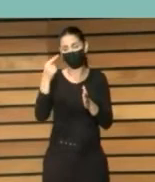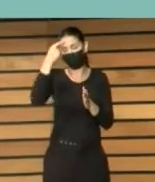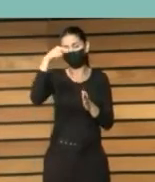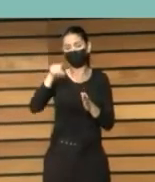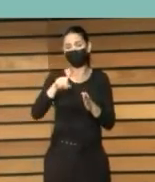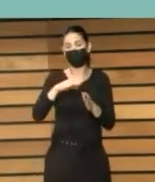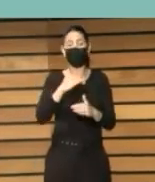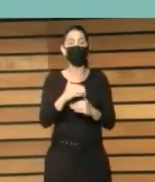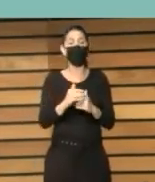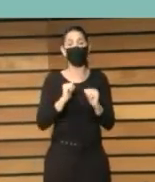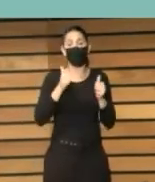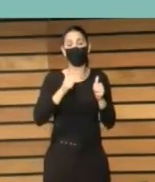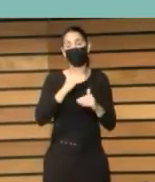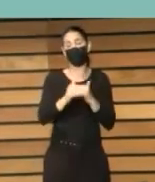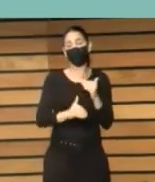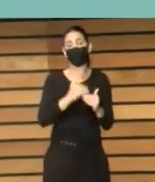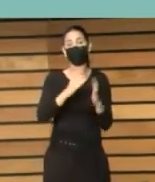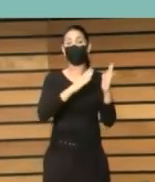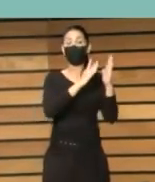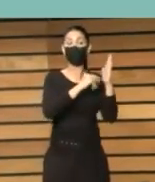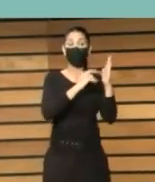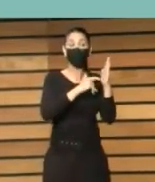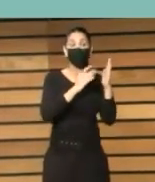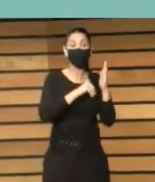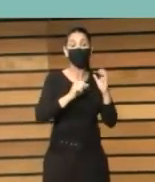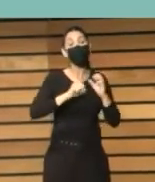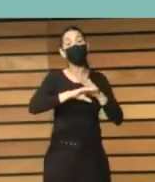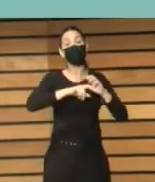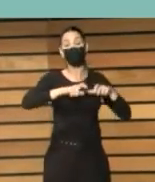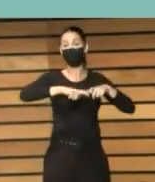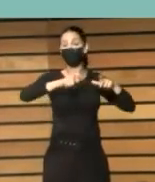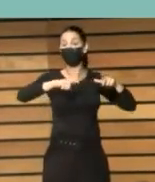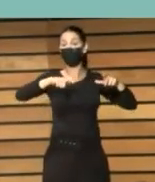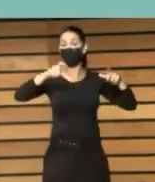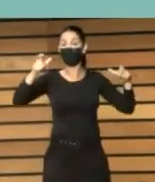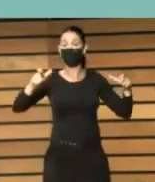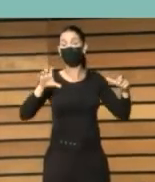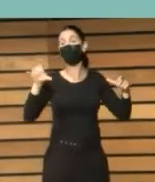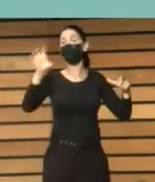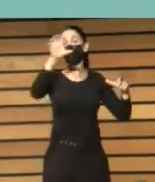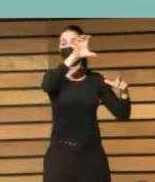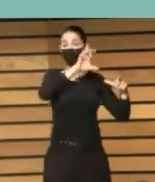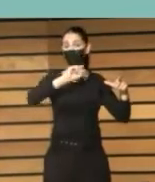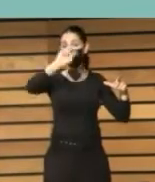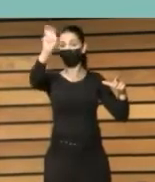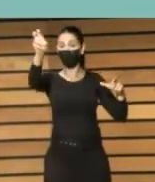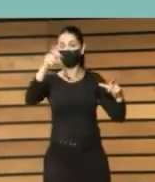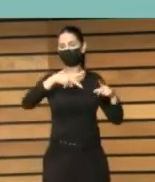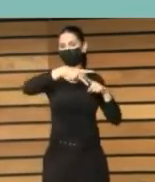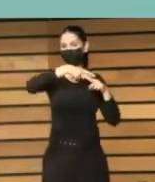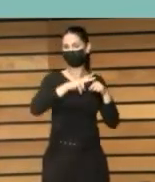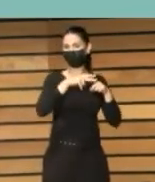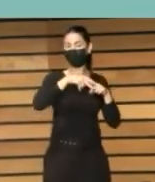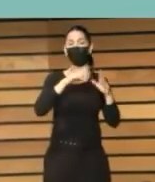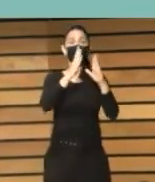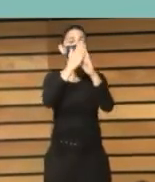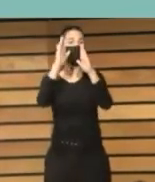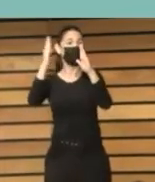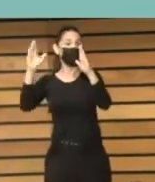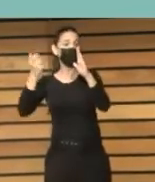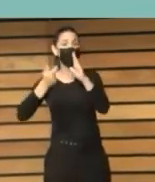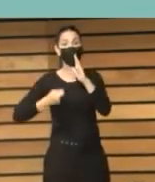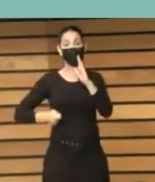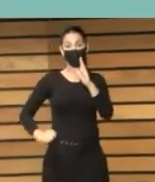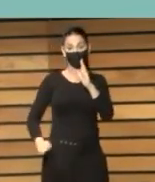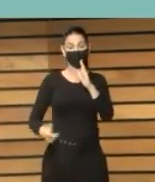hasta ahora en la comunidad valenciana pero lo ampliaremos también a otras comunidades para enriquecerlo justamente de talleres con bibliotecarias y bibliotecarios para